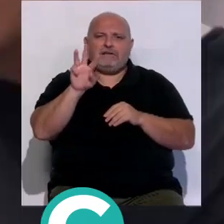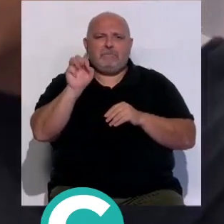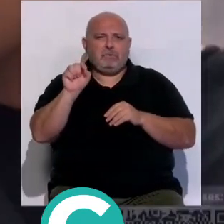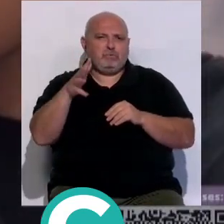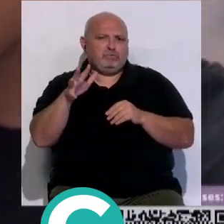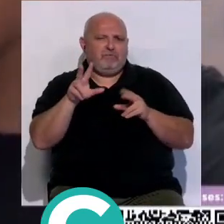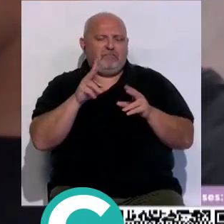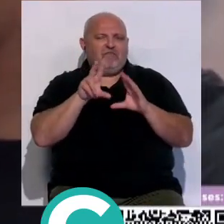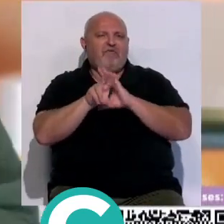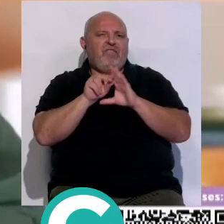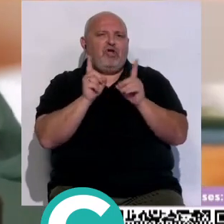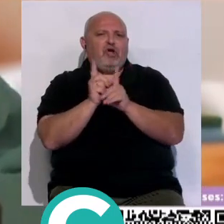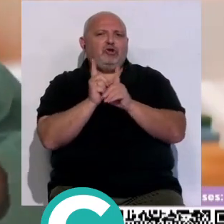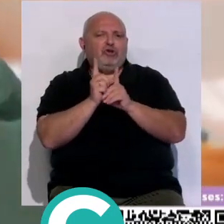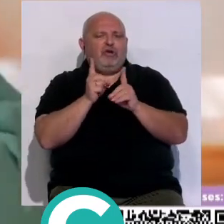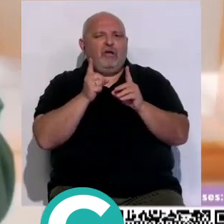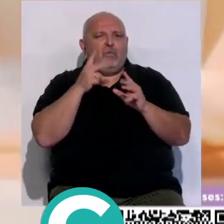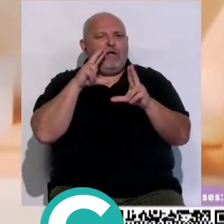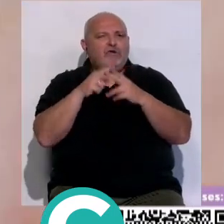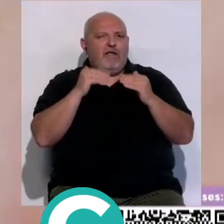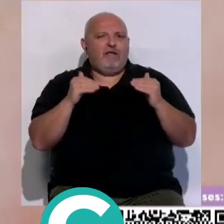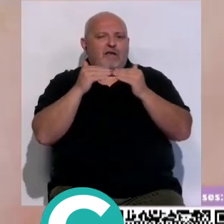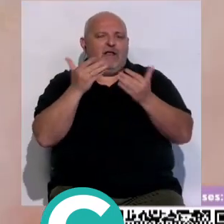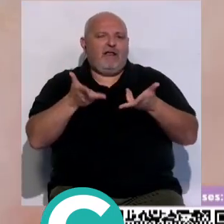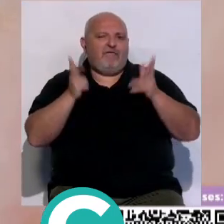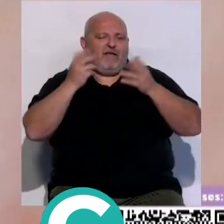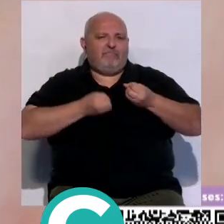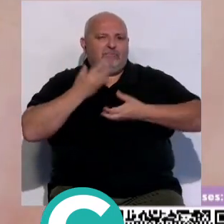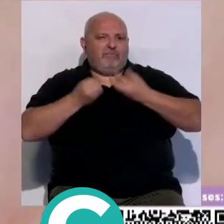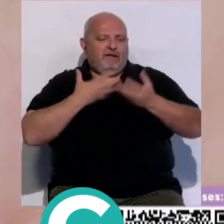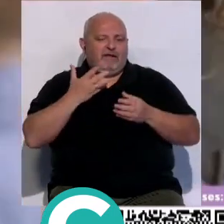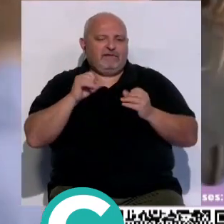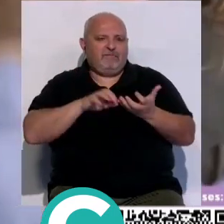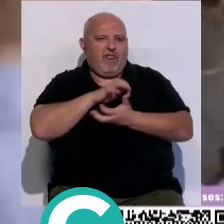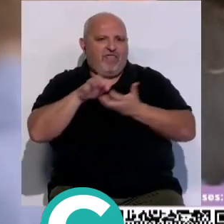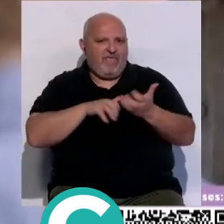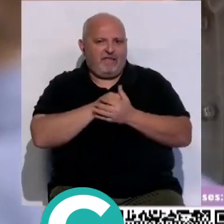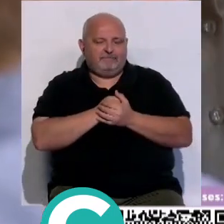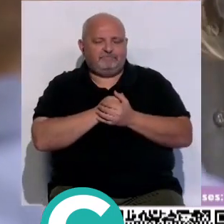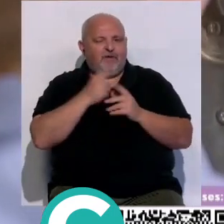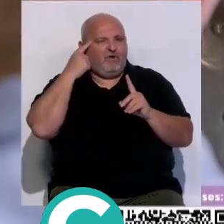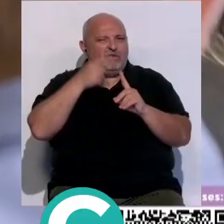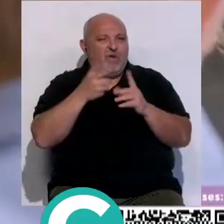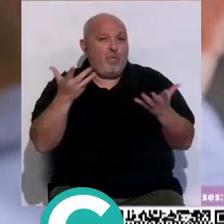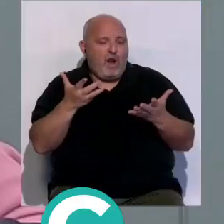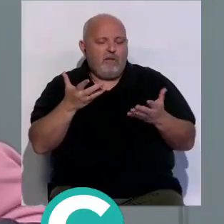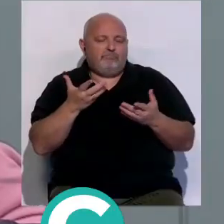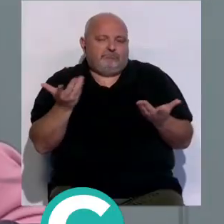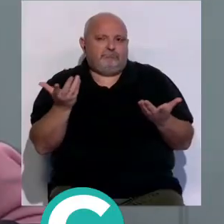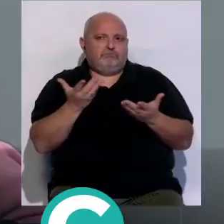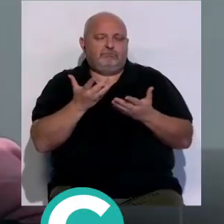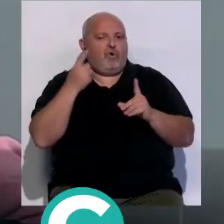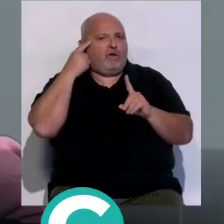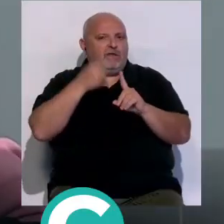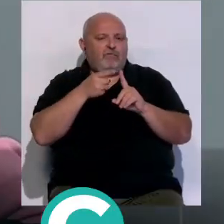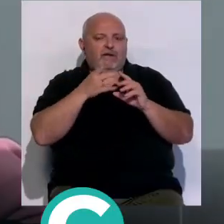donde pretendan mostrar una sociedad más justa equilibrada y libre de violencia de género ¿El objetivo cuál es? Pues el objetivo es